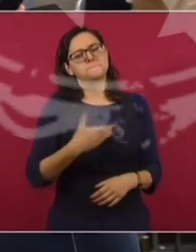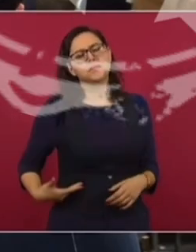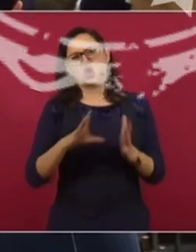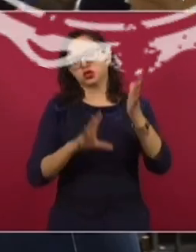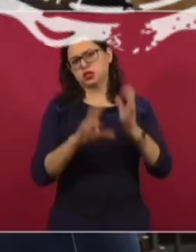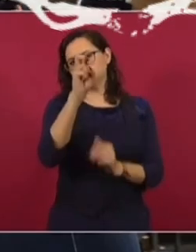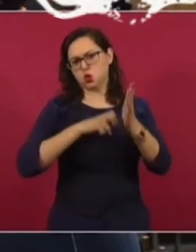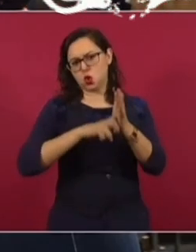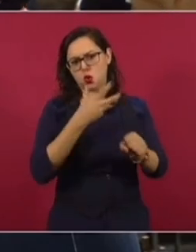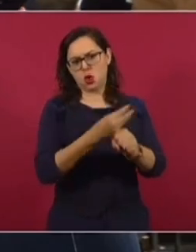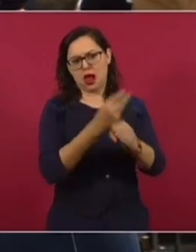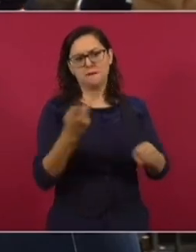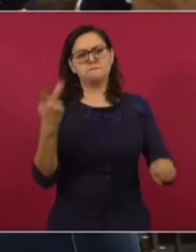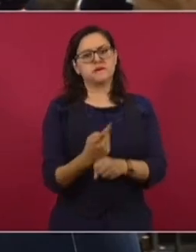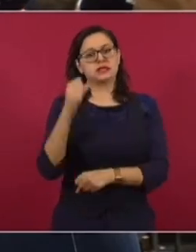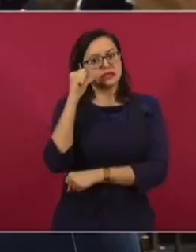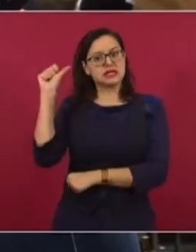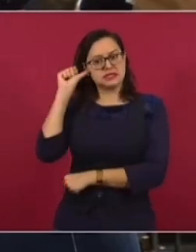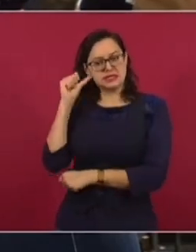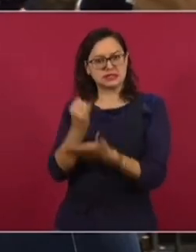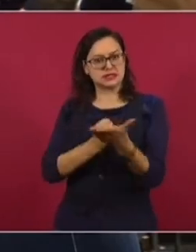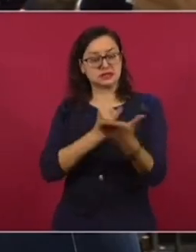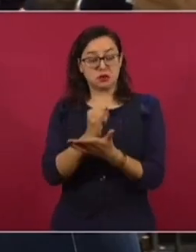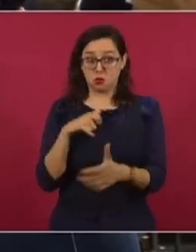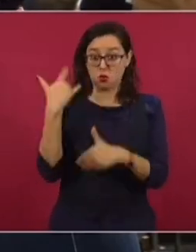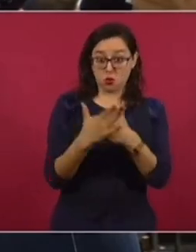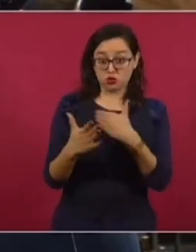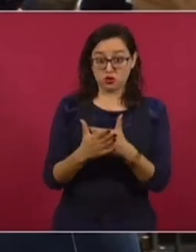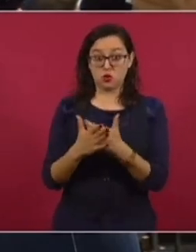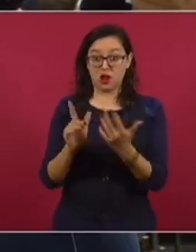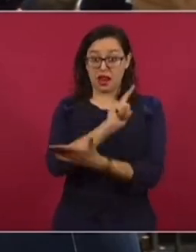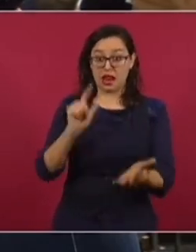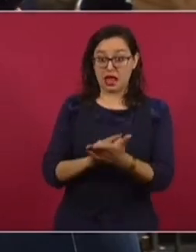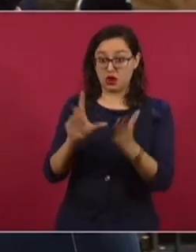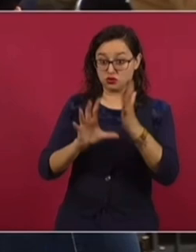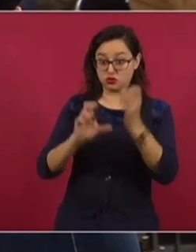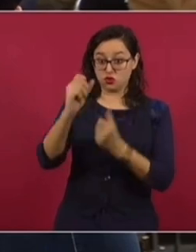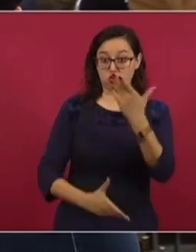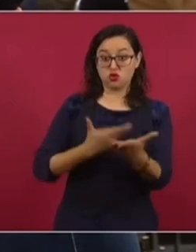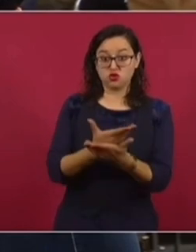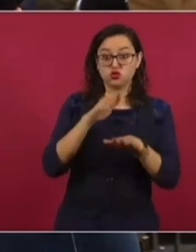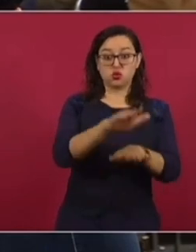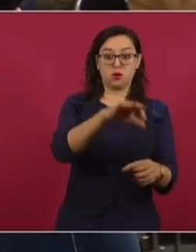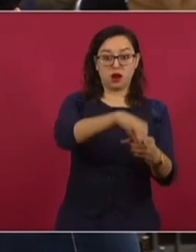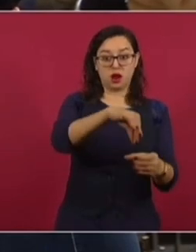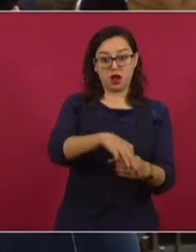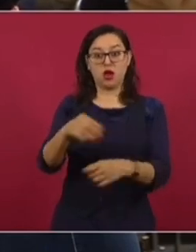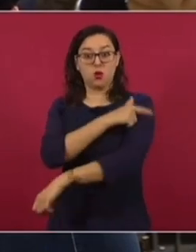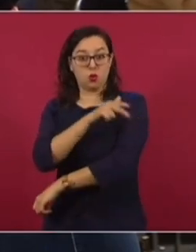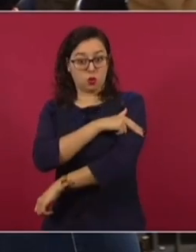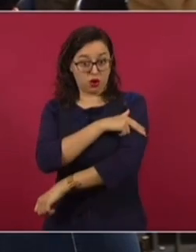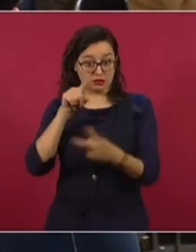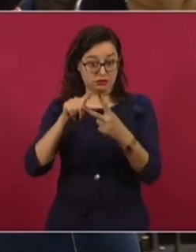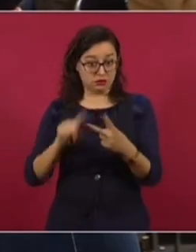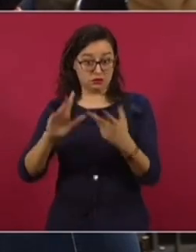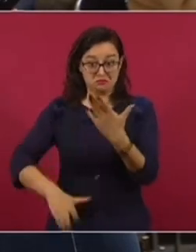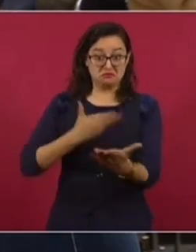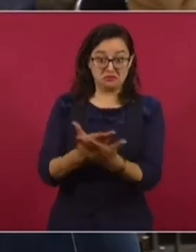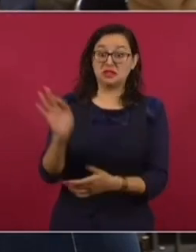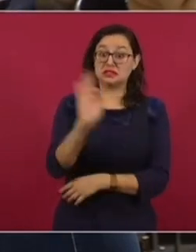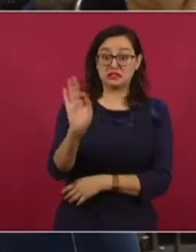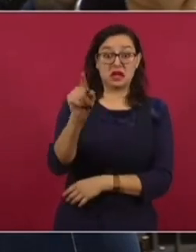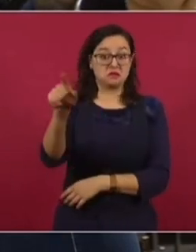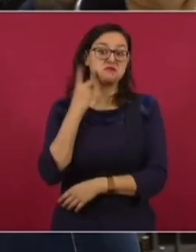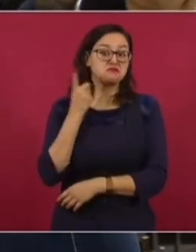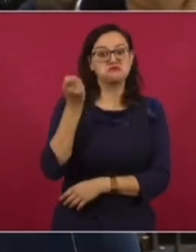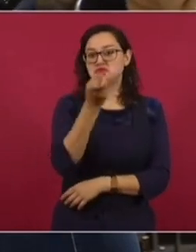A la vista de este resultado del día de ayer, usted mantendría entre sus planes enviar estas reformas constitucionales que ha planteado en materia electoral y para la Guardia Nacional, a pesar de que posiblemente la